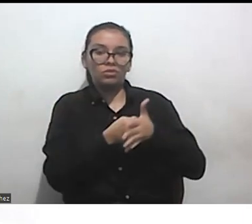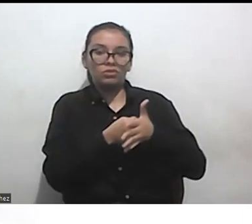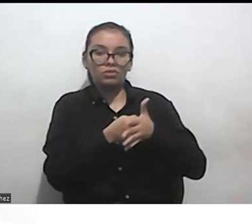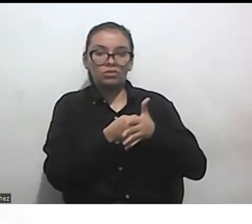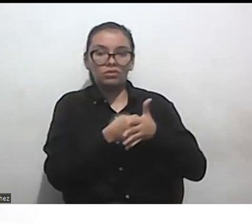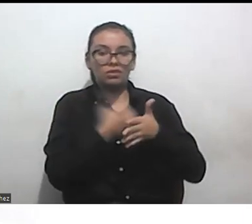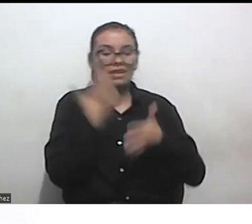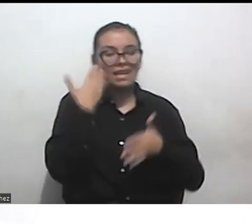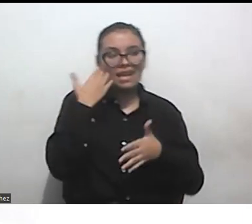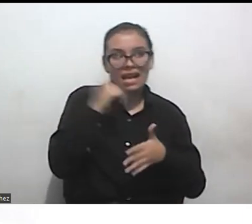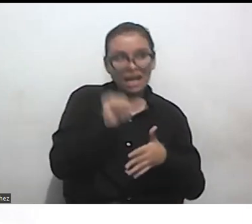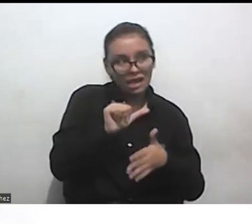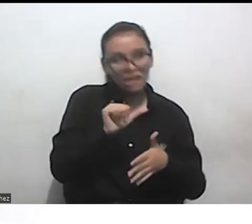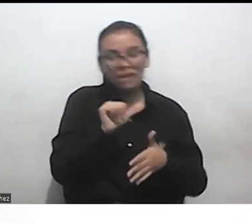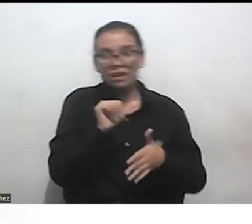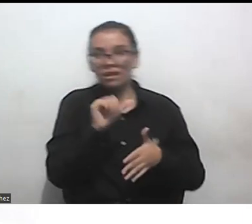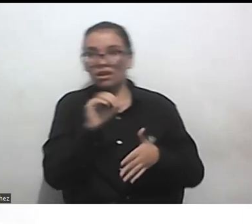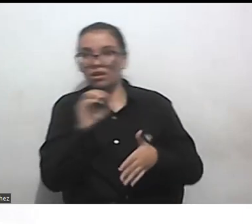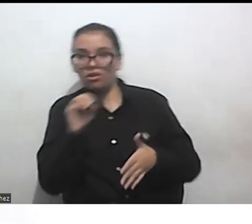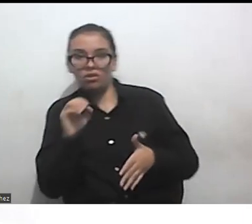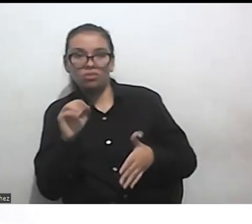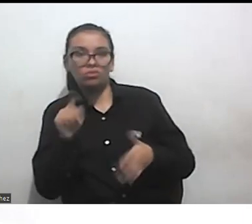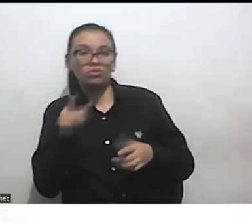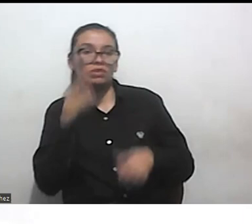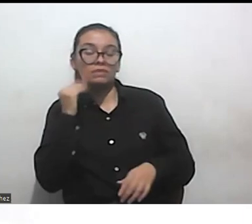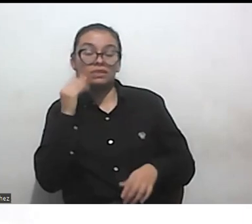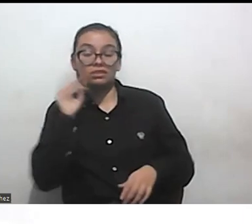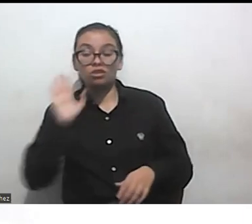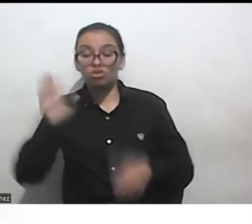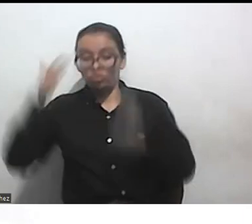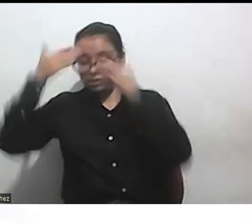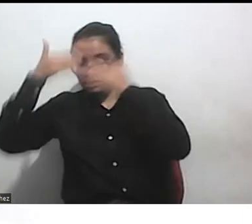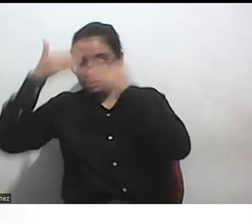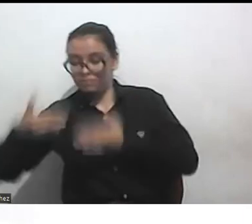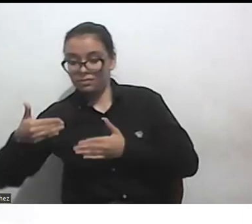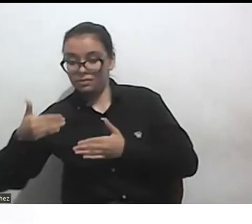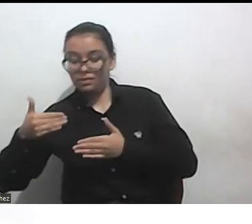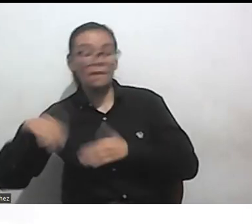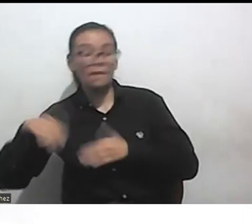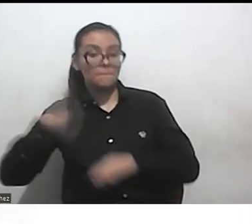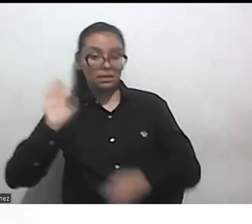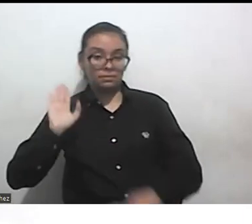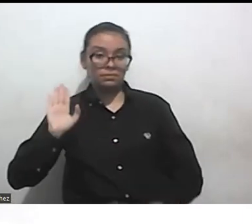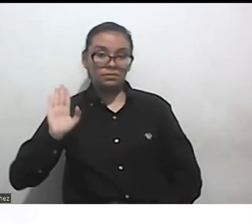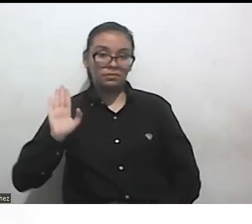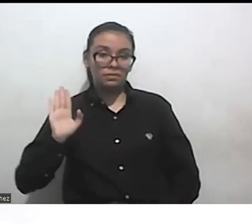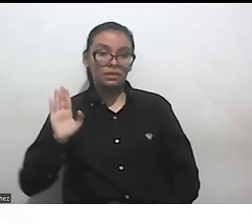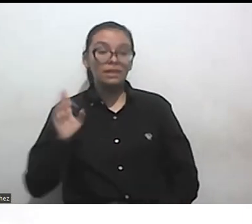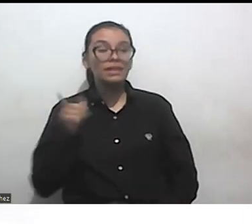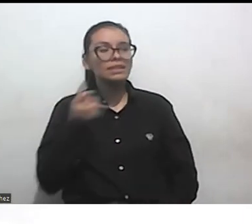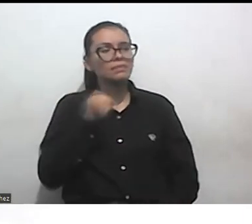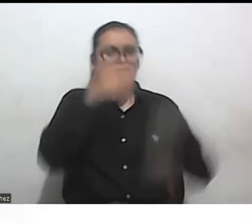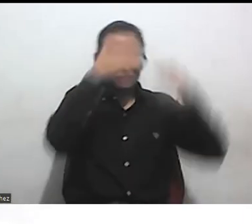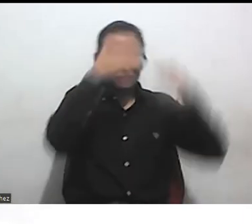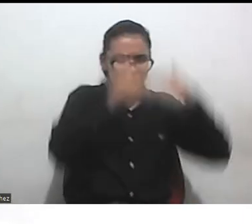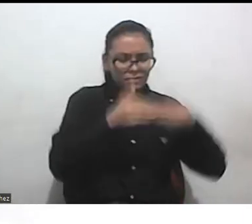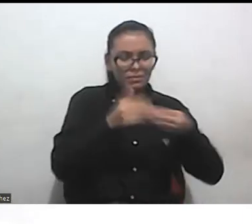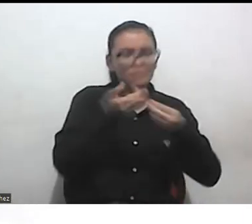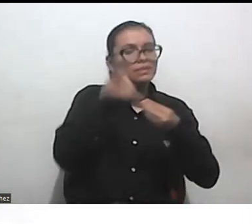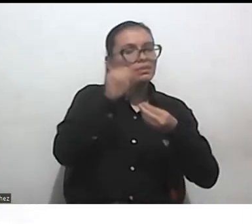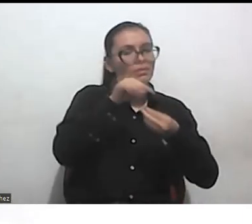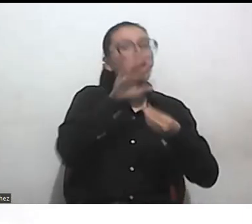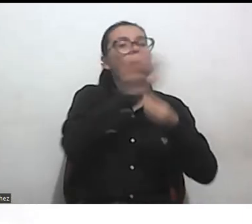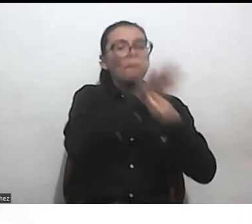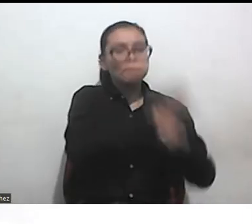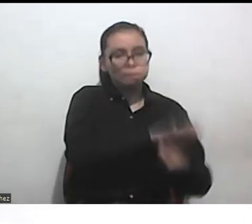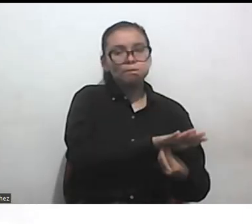que tienen una experiencia de discapacidad a la vez que el movimiento de discapacidad margina esas otras